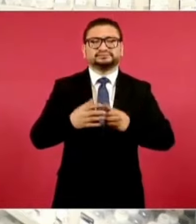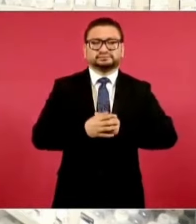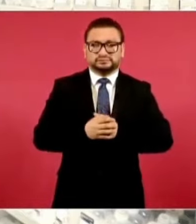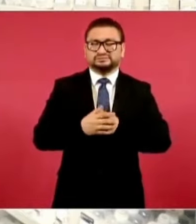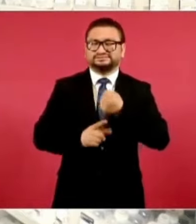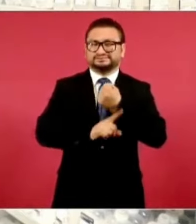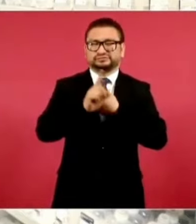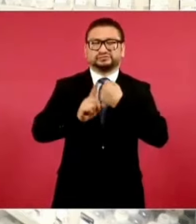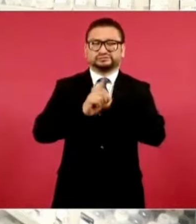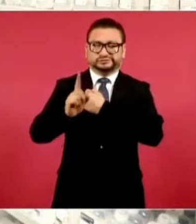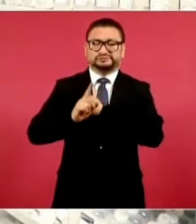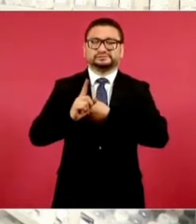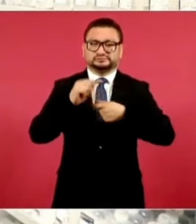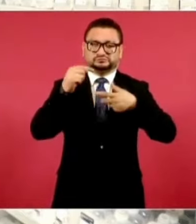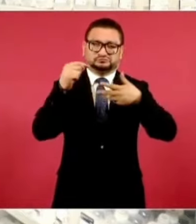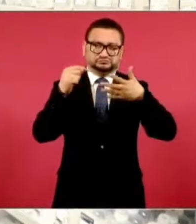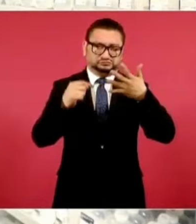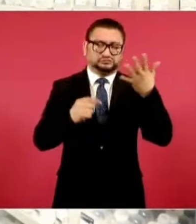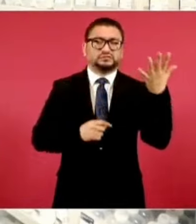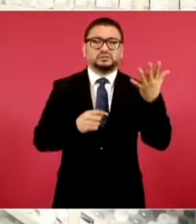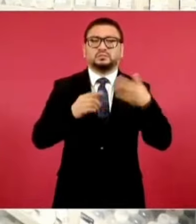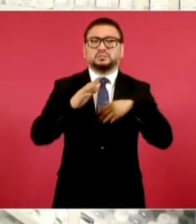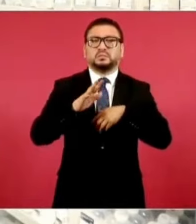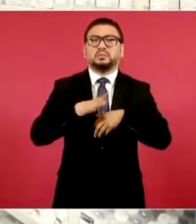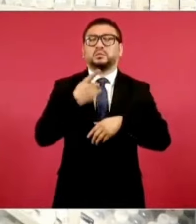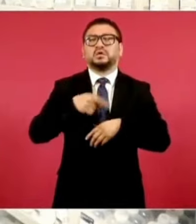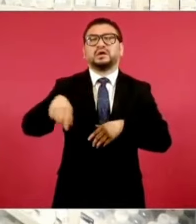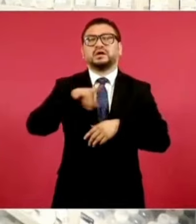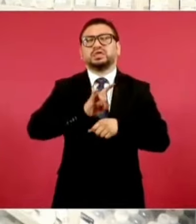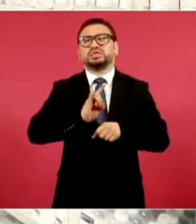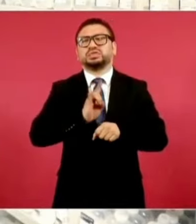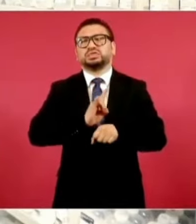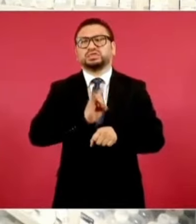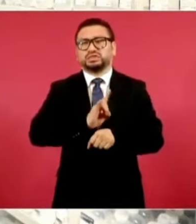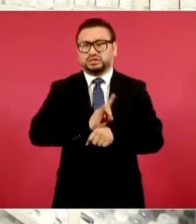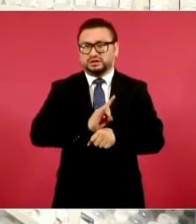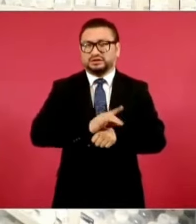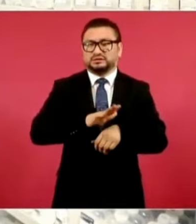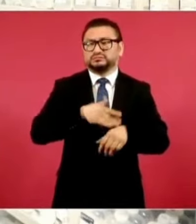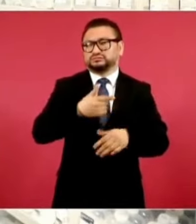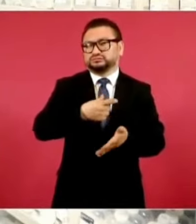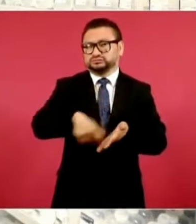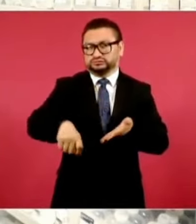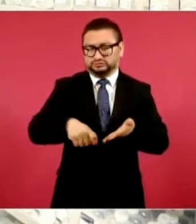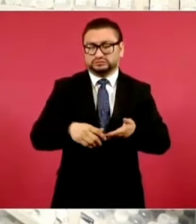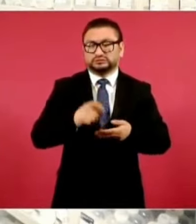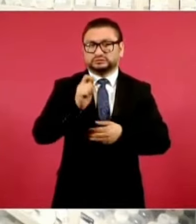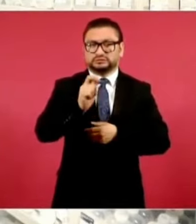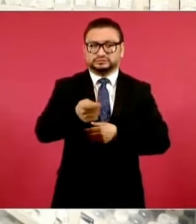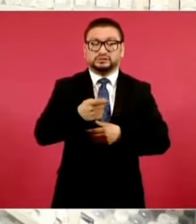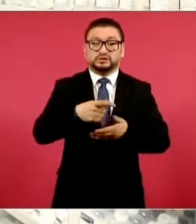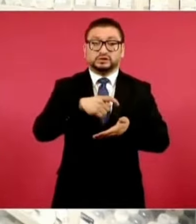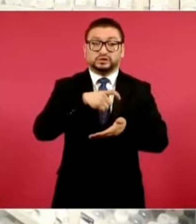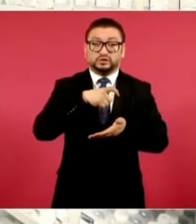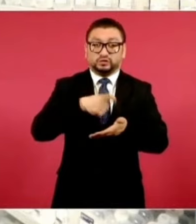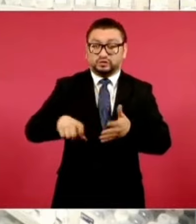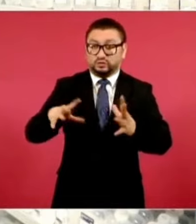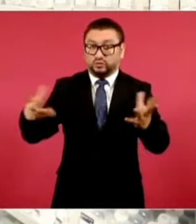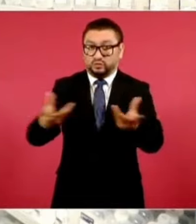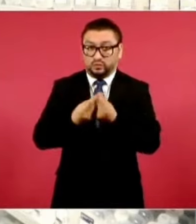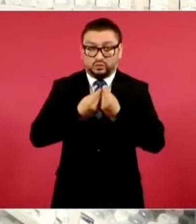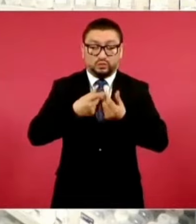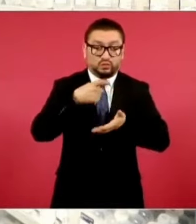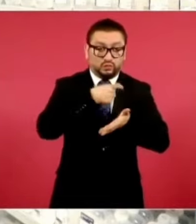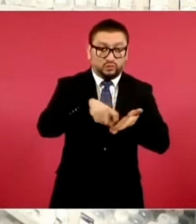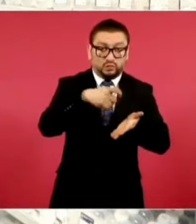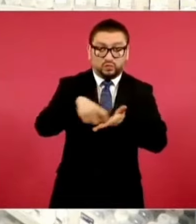problemas, había una enorme simulación sobre lo que significaba. En realidad, compraban juntas, pero compraban